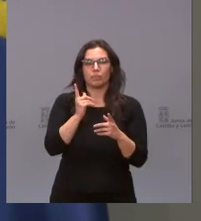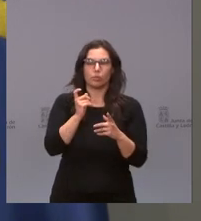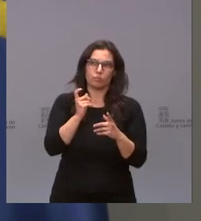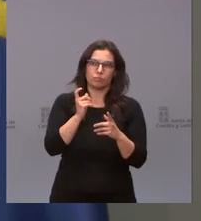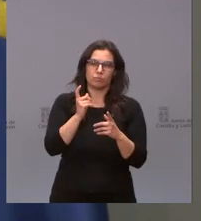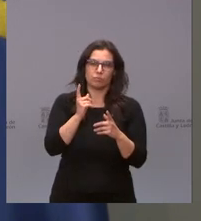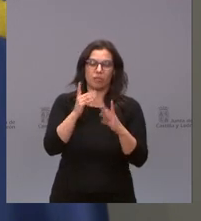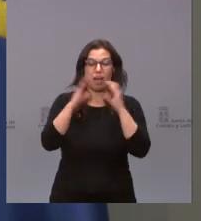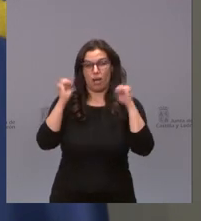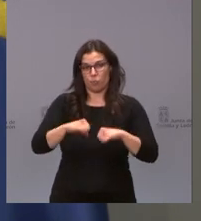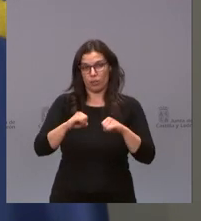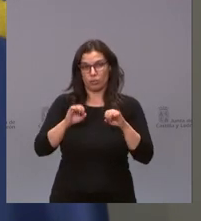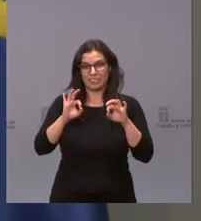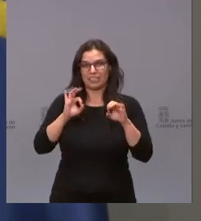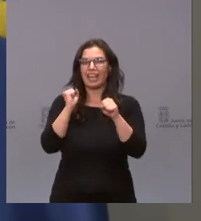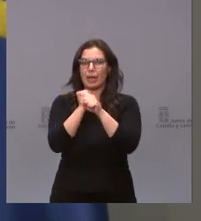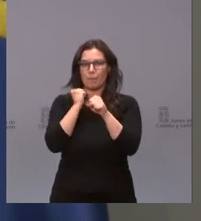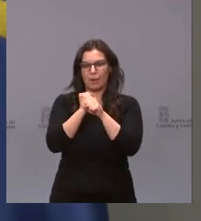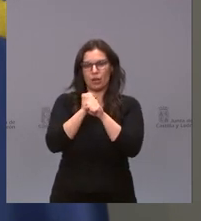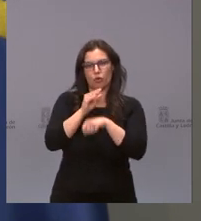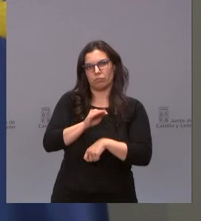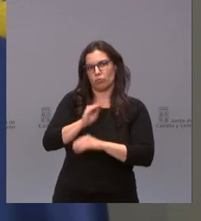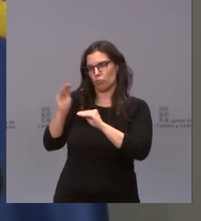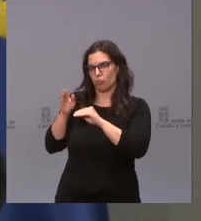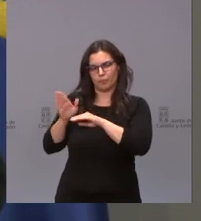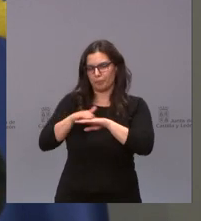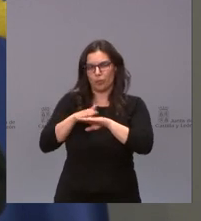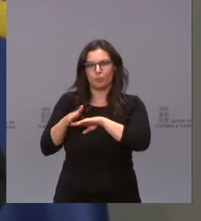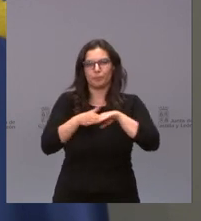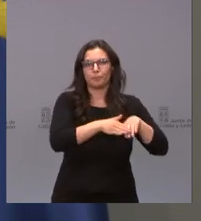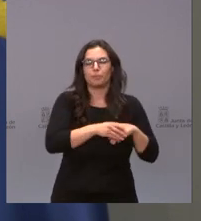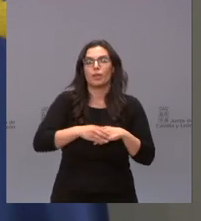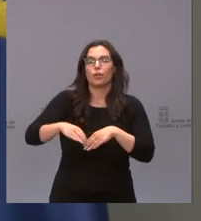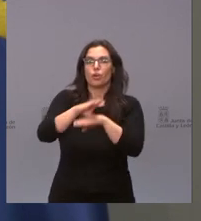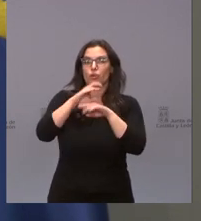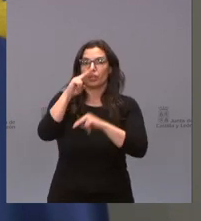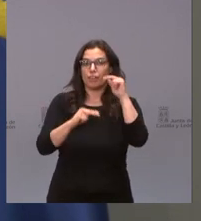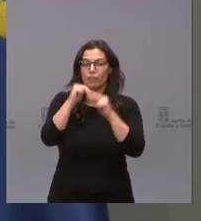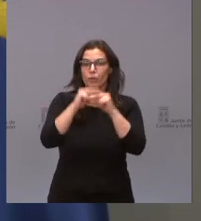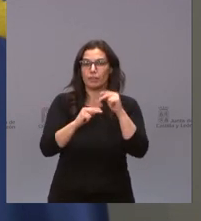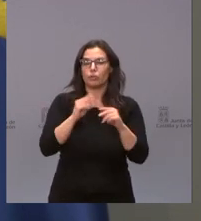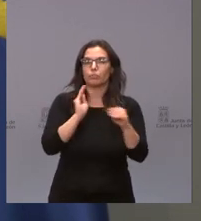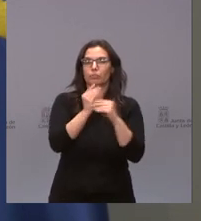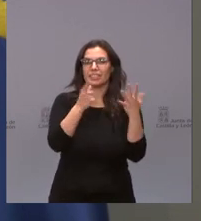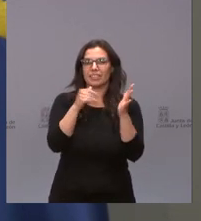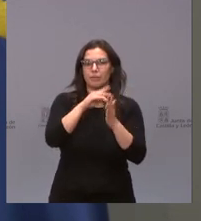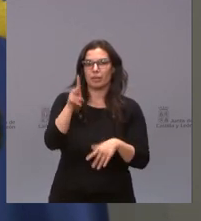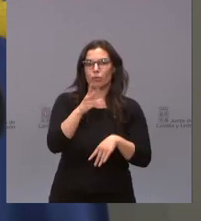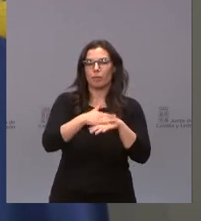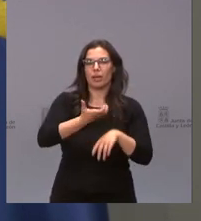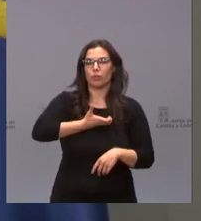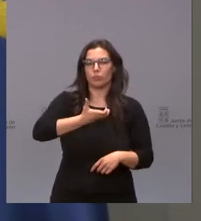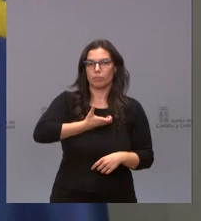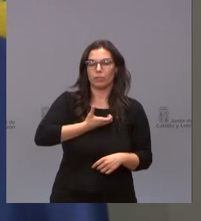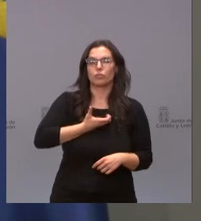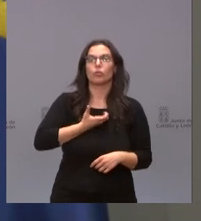los acuerdos de empleo los dirá la consejera, perdón. La Consejería de Fomento destina 60.000 euros al Ayuntamiento de Cabezas